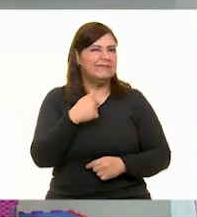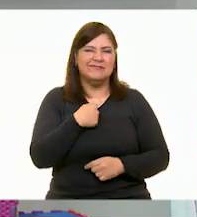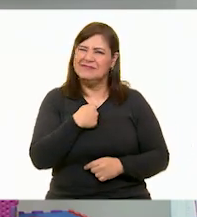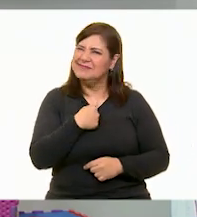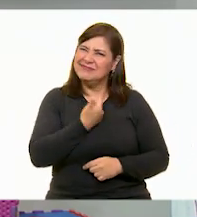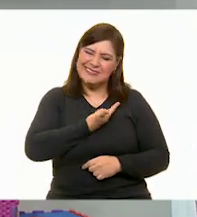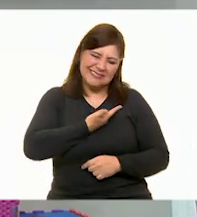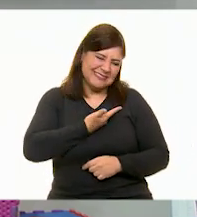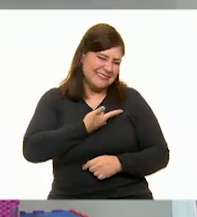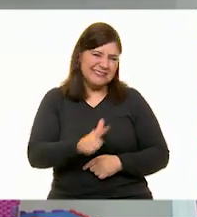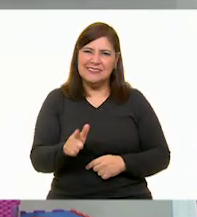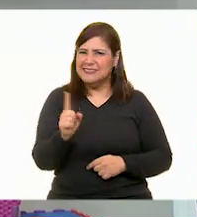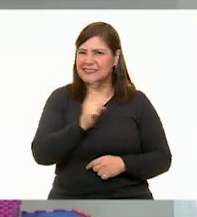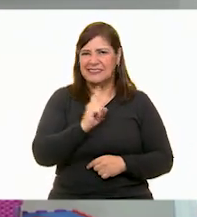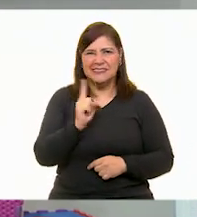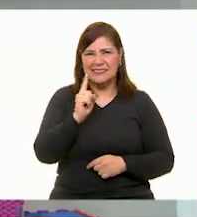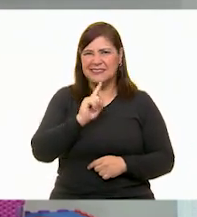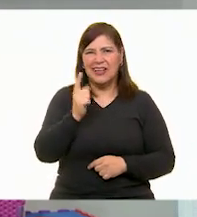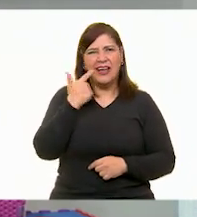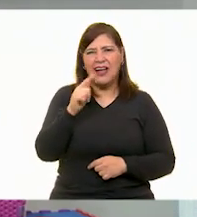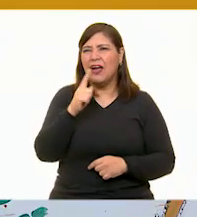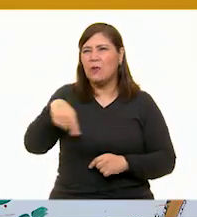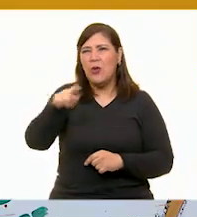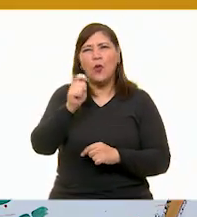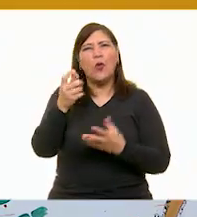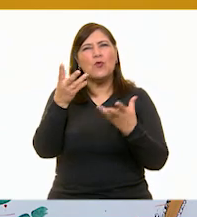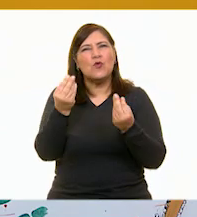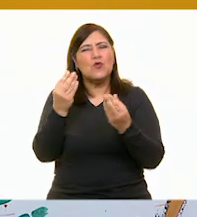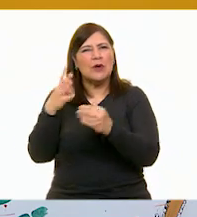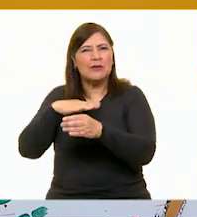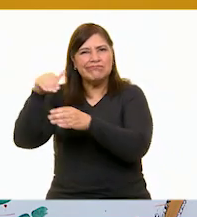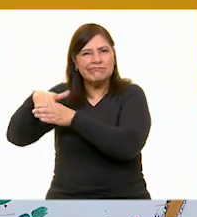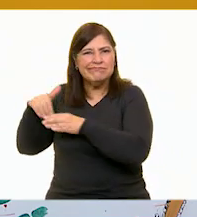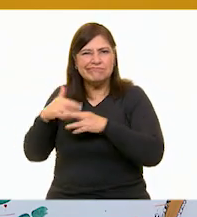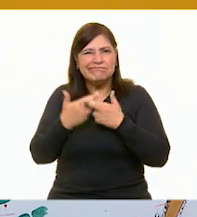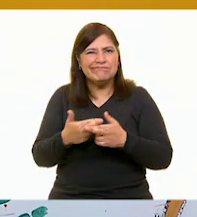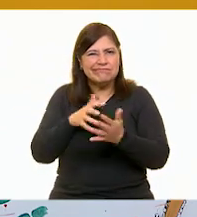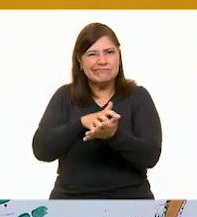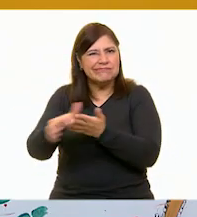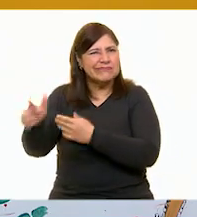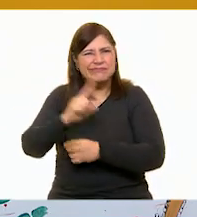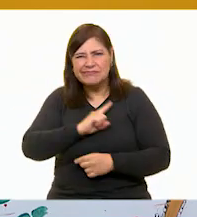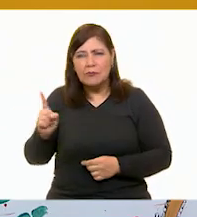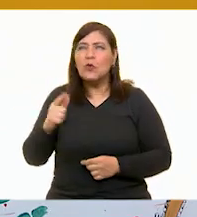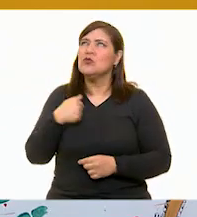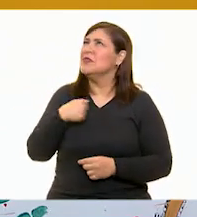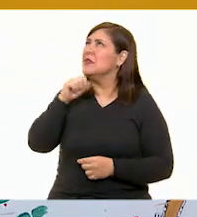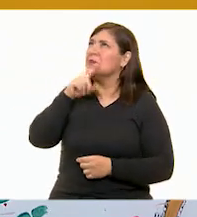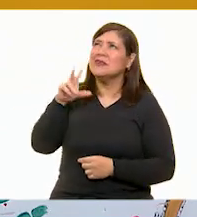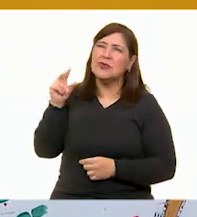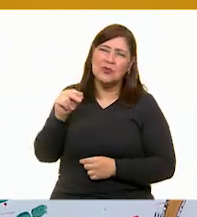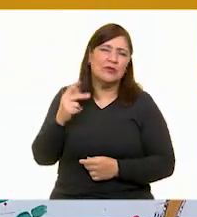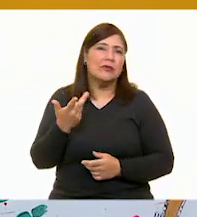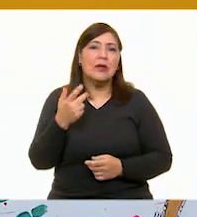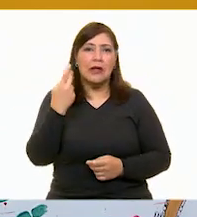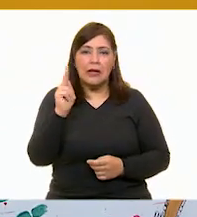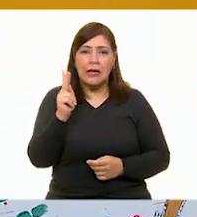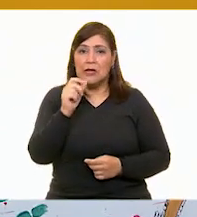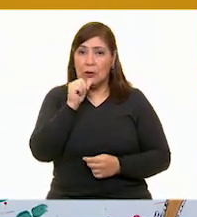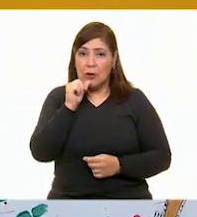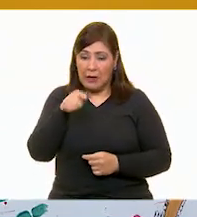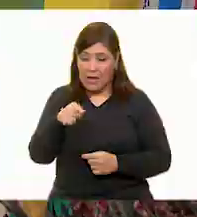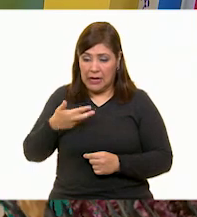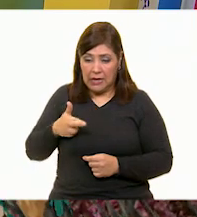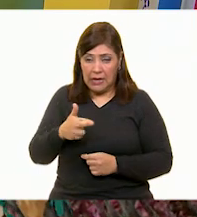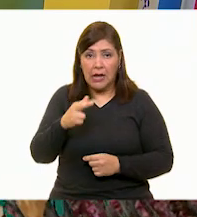quiero ver el mundo gobernado por bolsitas yo tampoco, oiga maestra, aún no terminamos de cruzar el